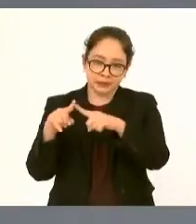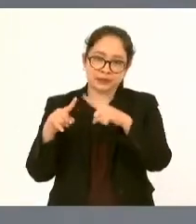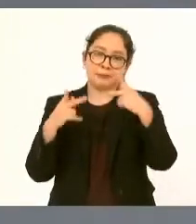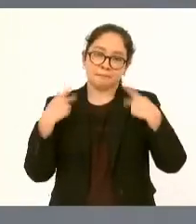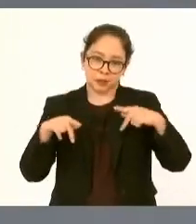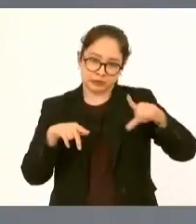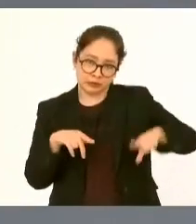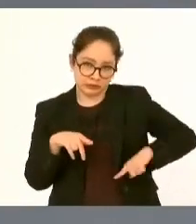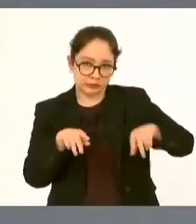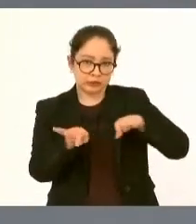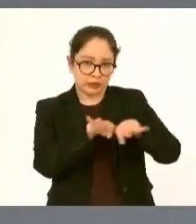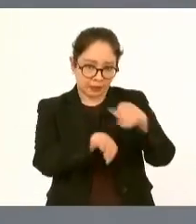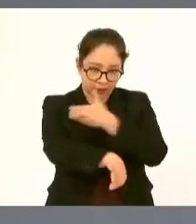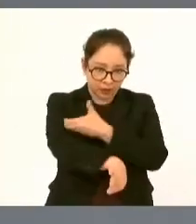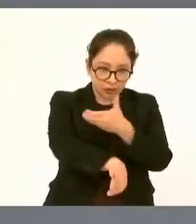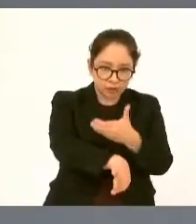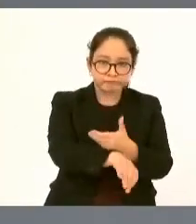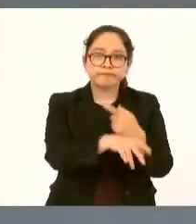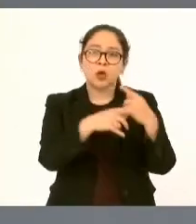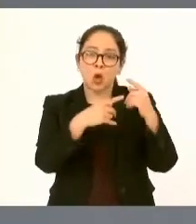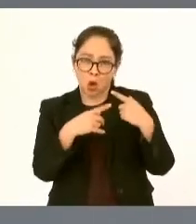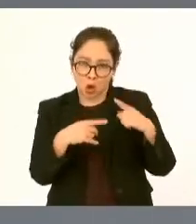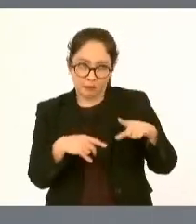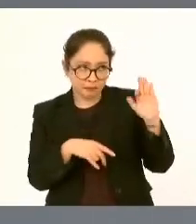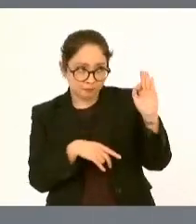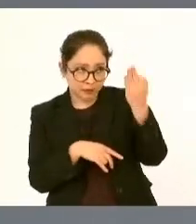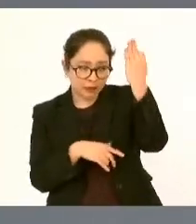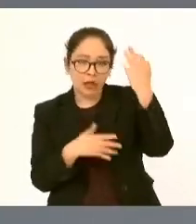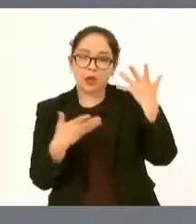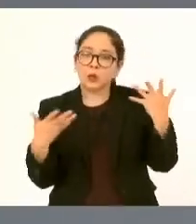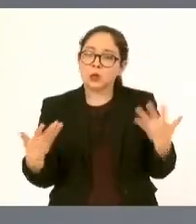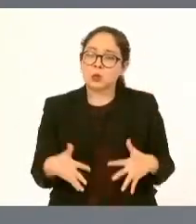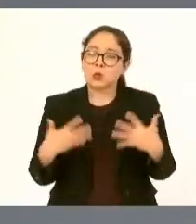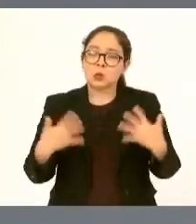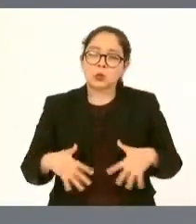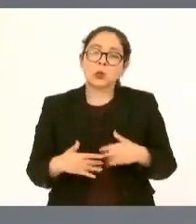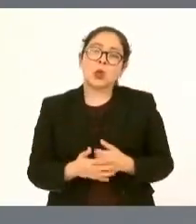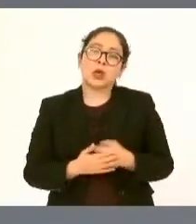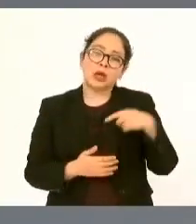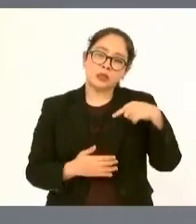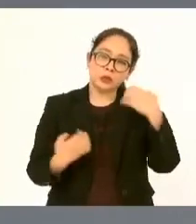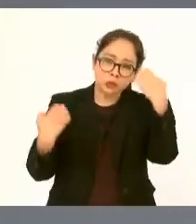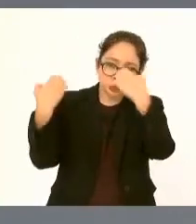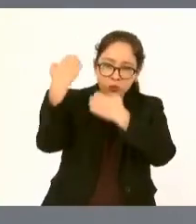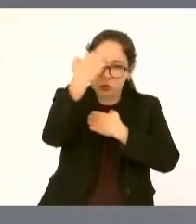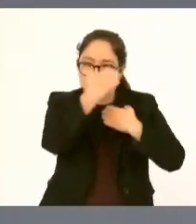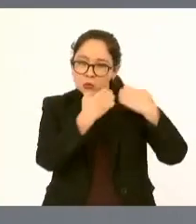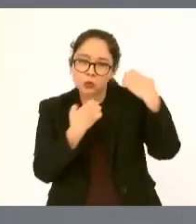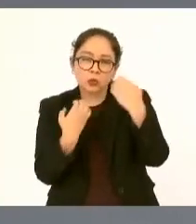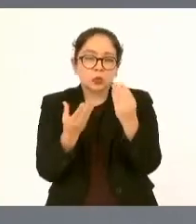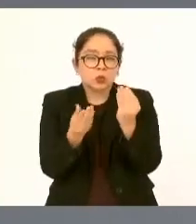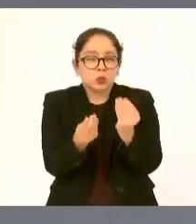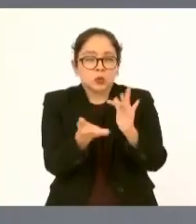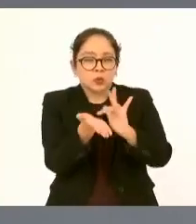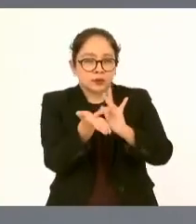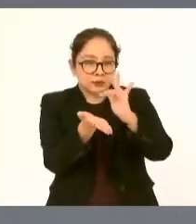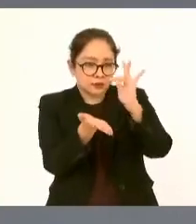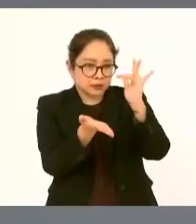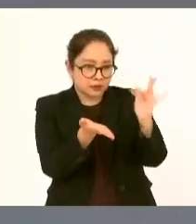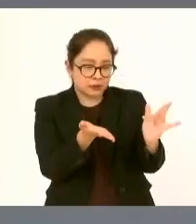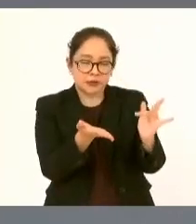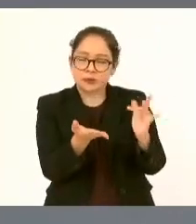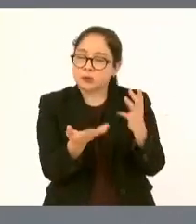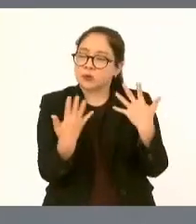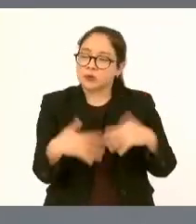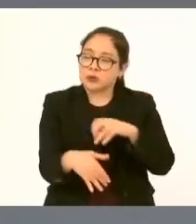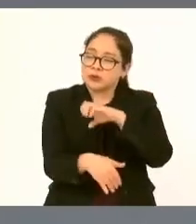públicos del gobierno federal que nos ayudan a hacer esta evaluación muchas gracias de manera